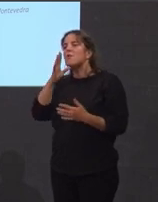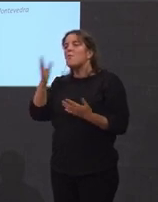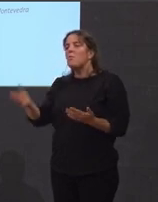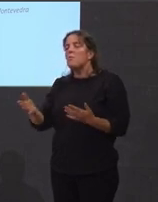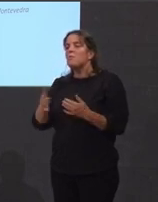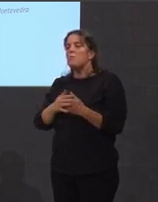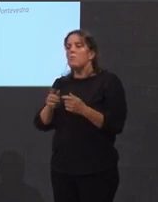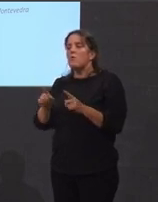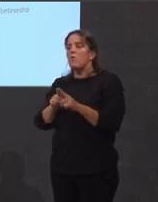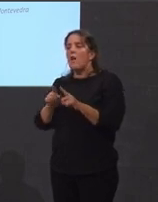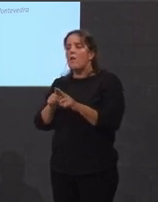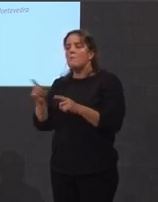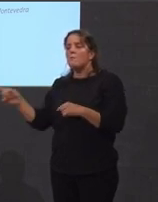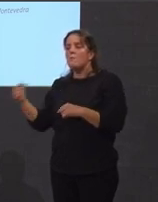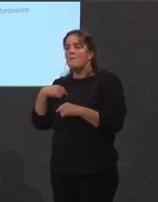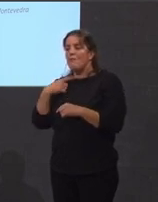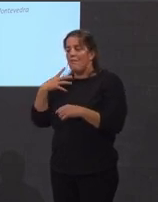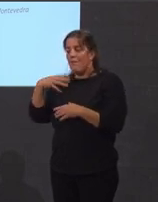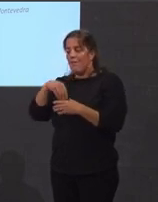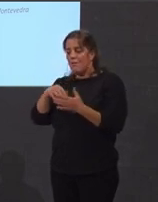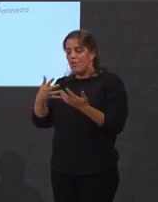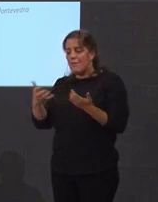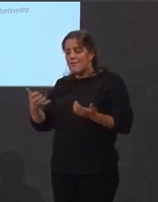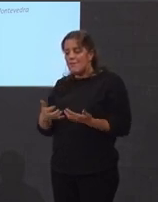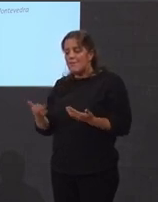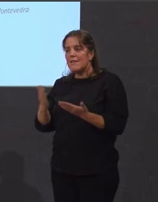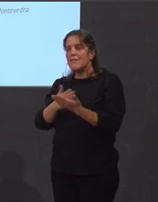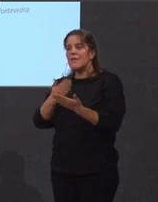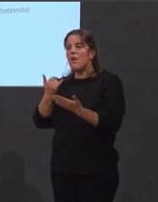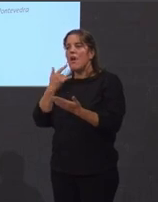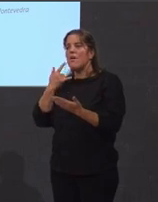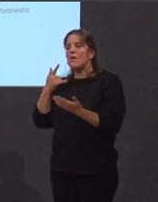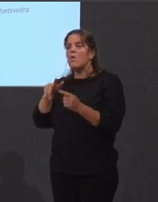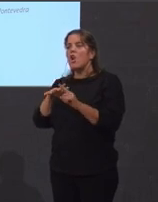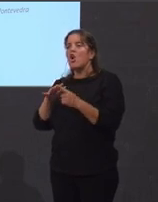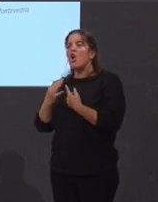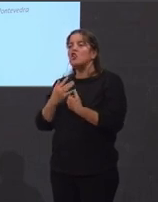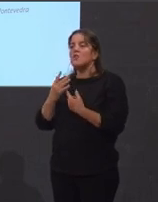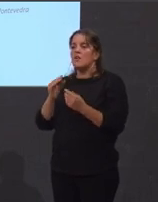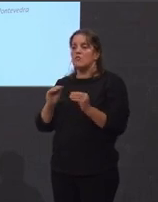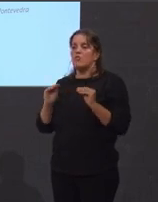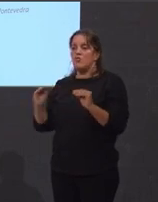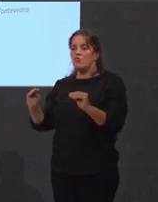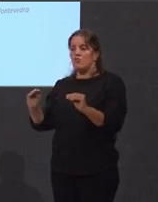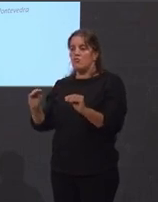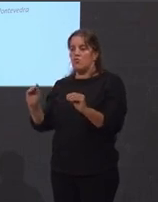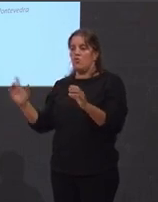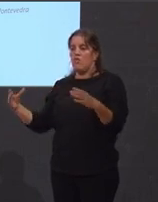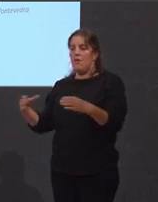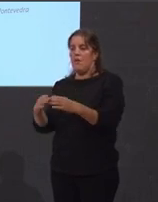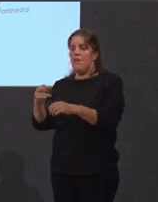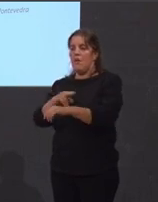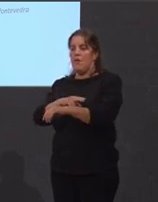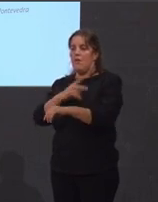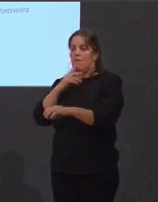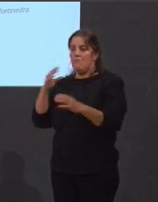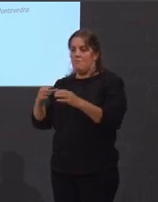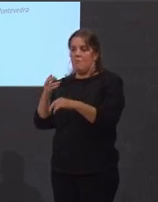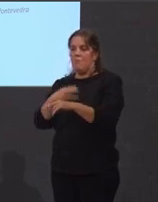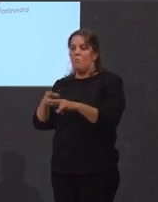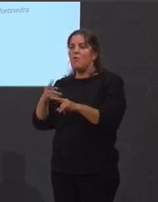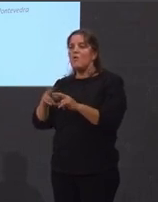contextualiza cada un dos momentos do regime franquista, non? Un pouco a través de cada unha das